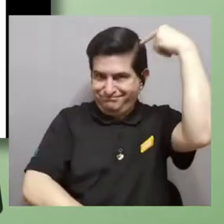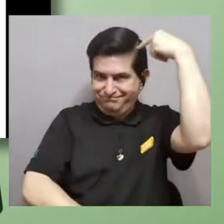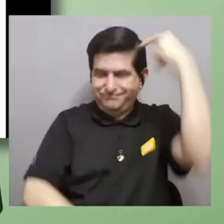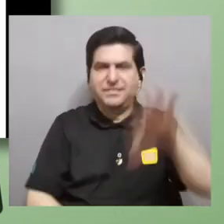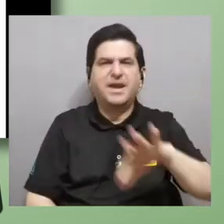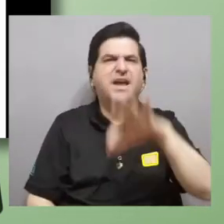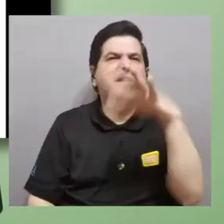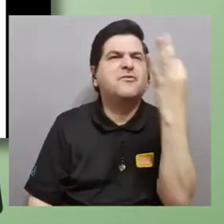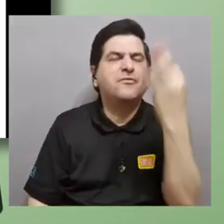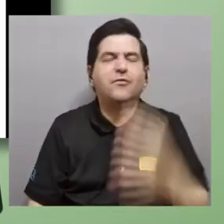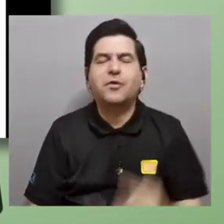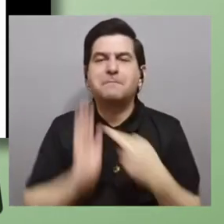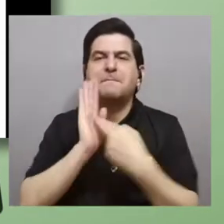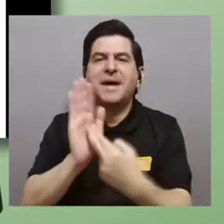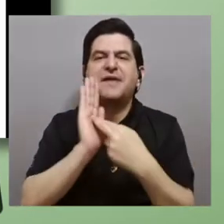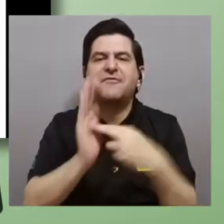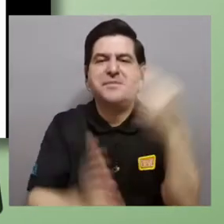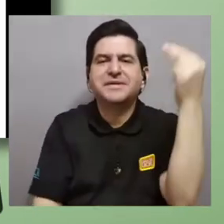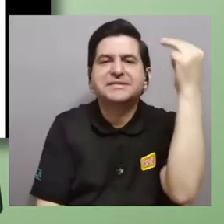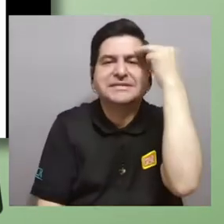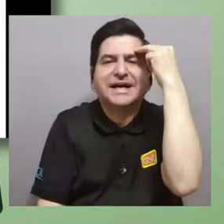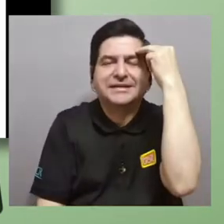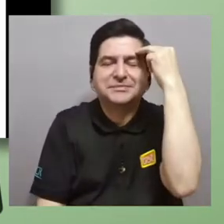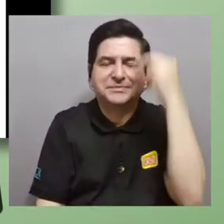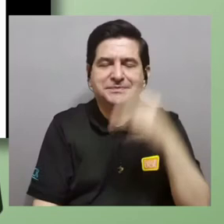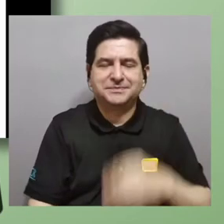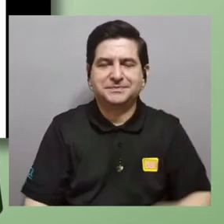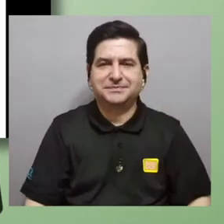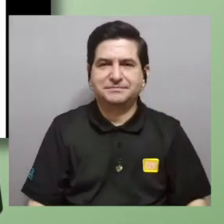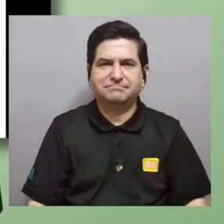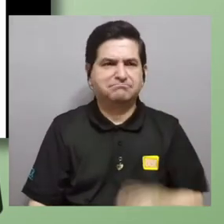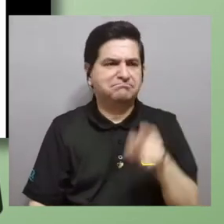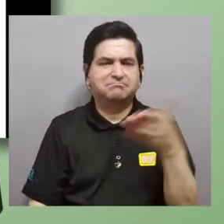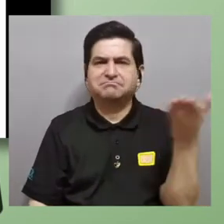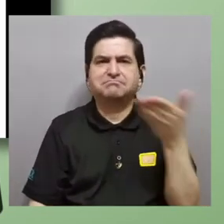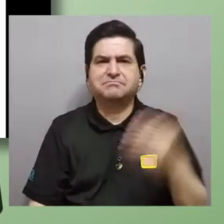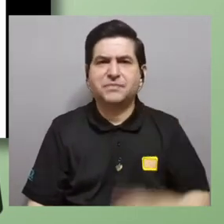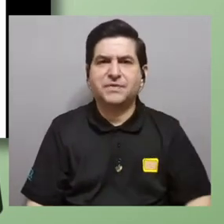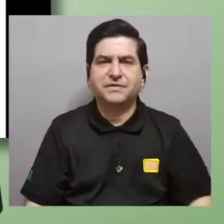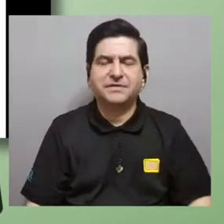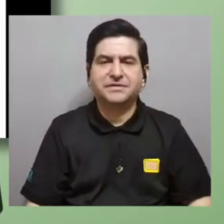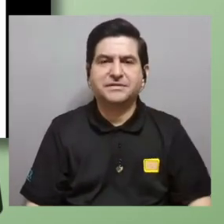en la forma de lo que llamamos representaciones mentales que son